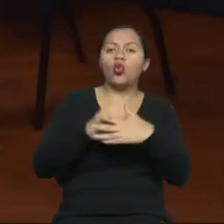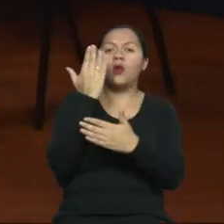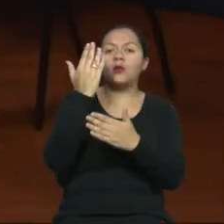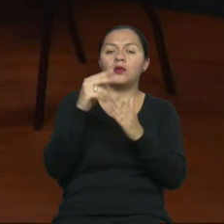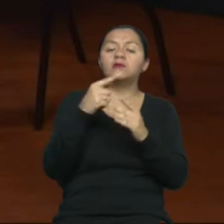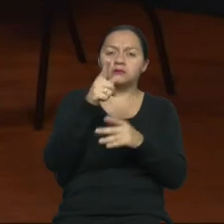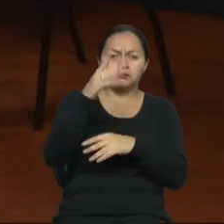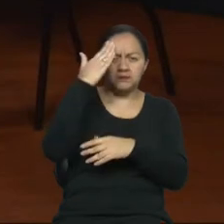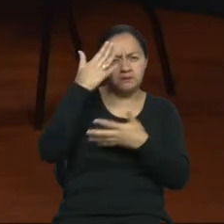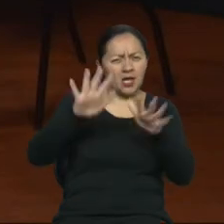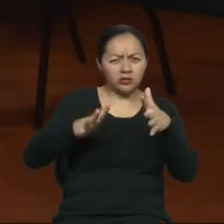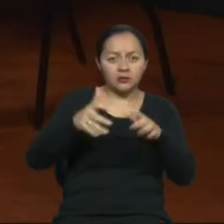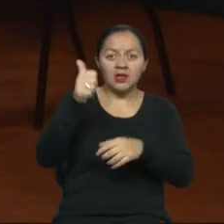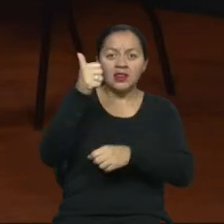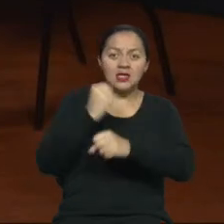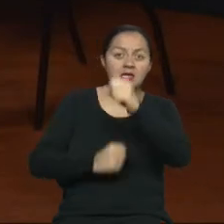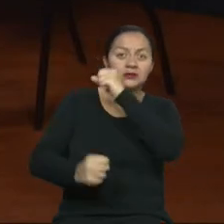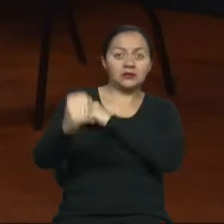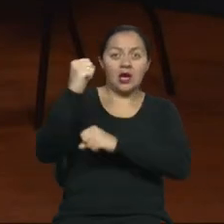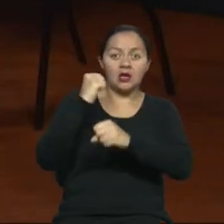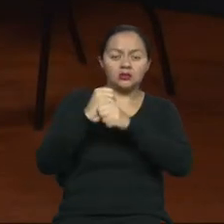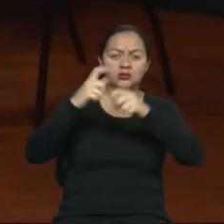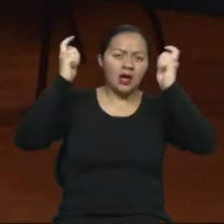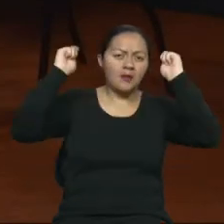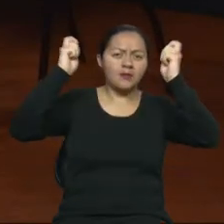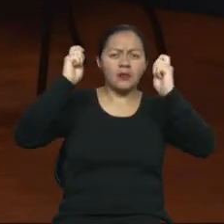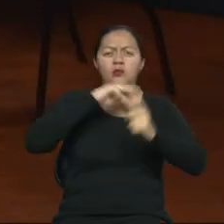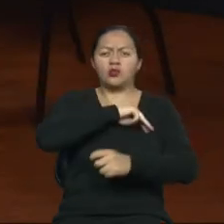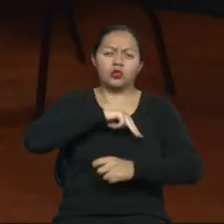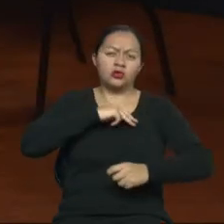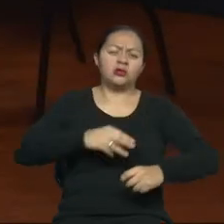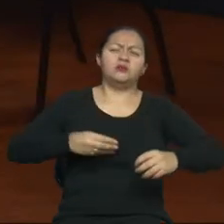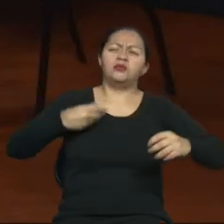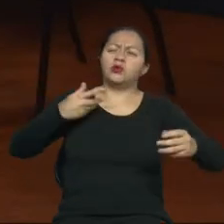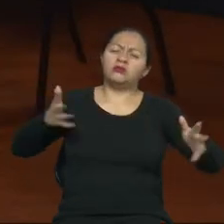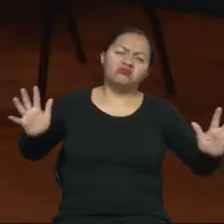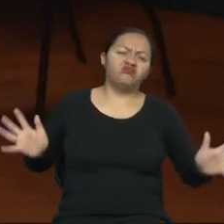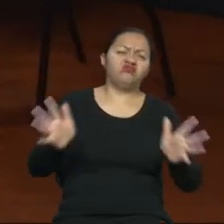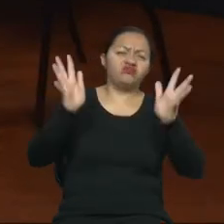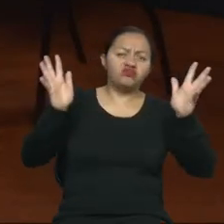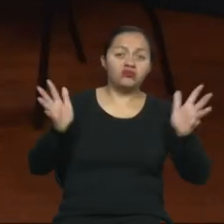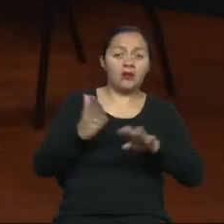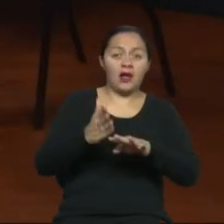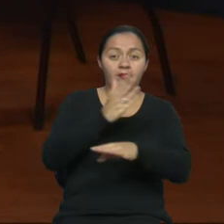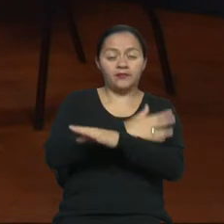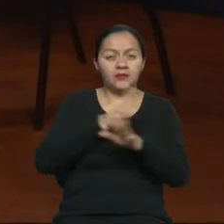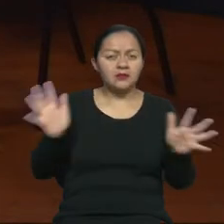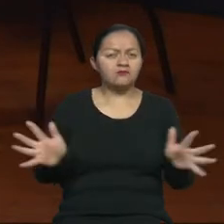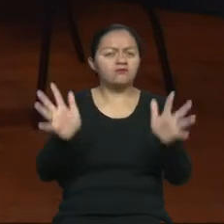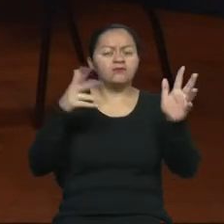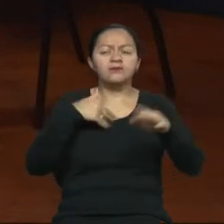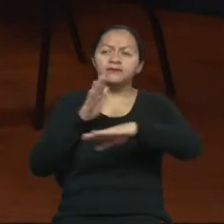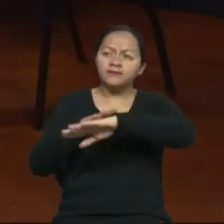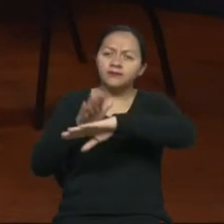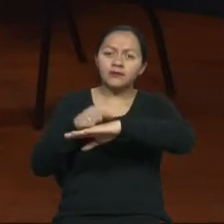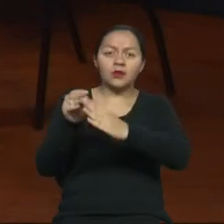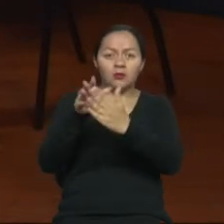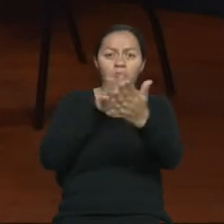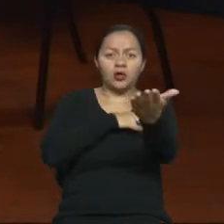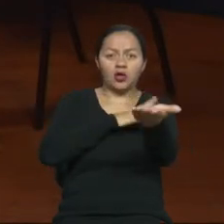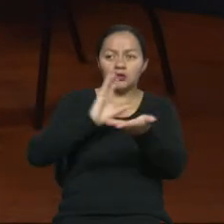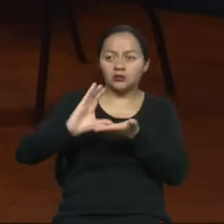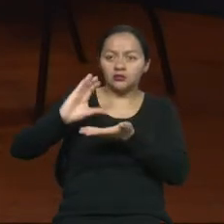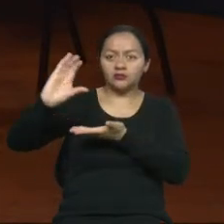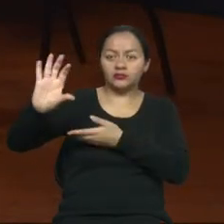10 años se inició una campaña con los municipios con un proyecto de inversión que en algún momento permitió en ciertos